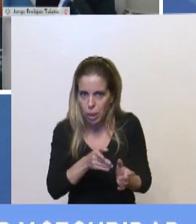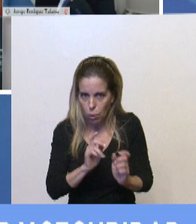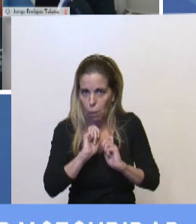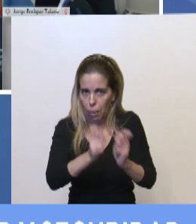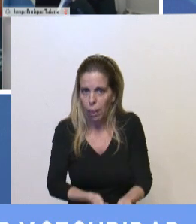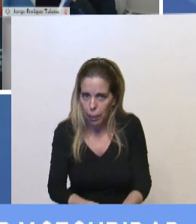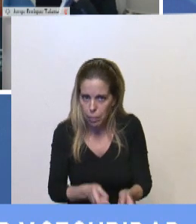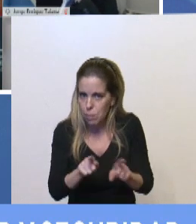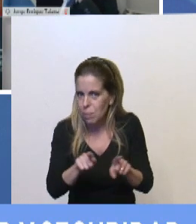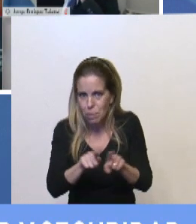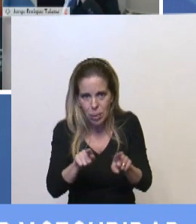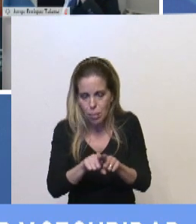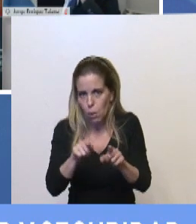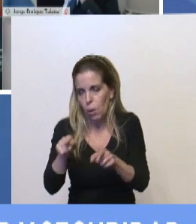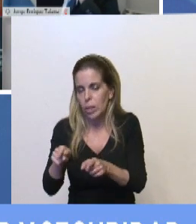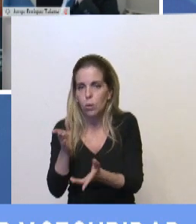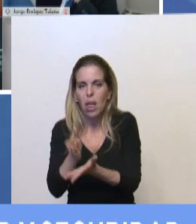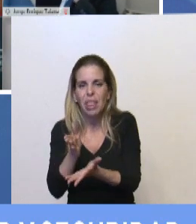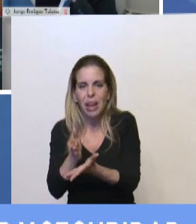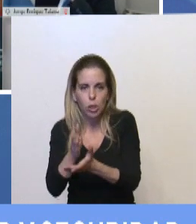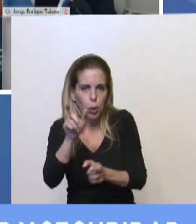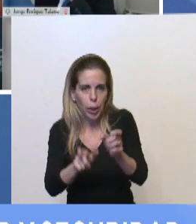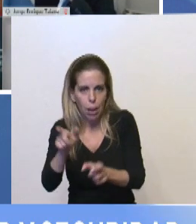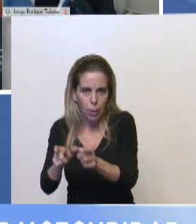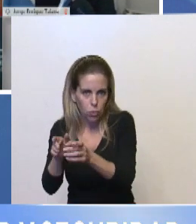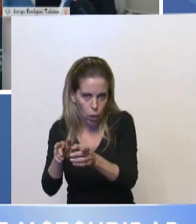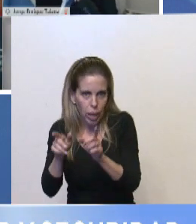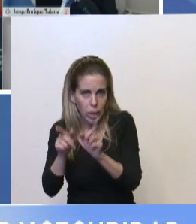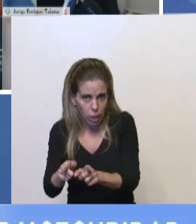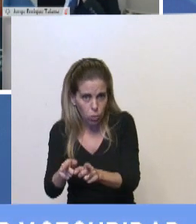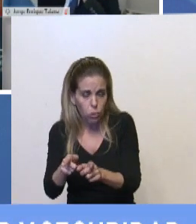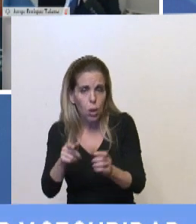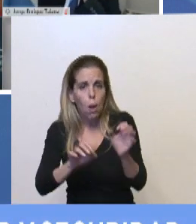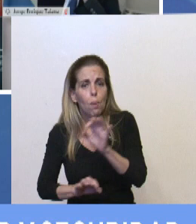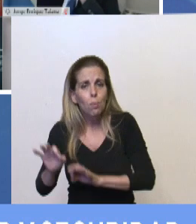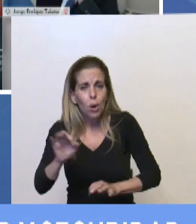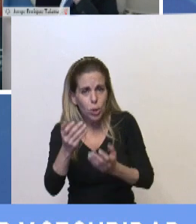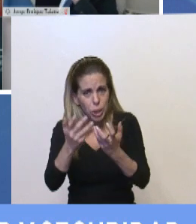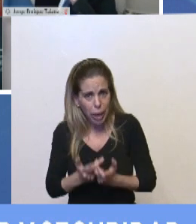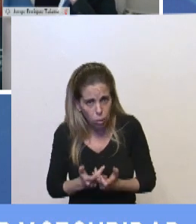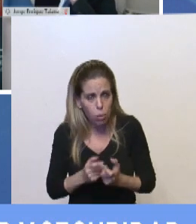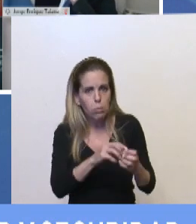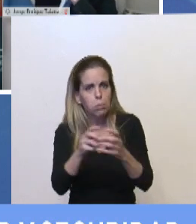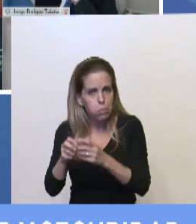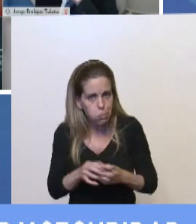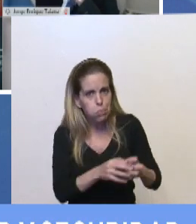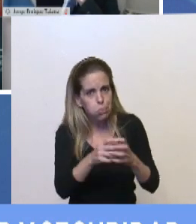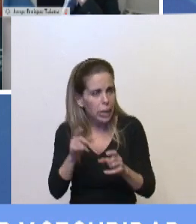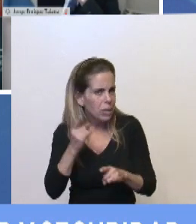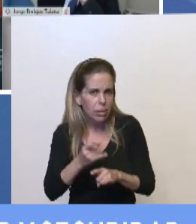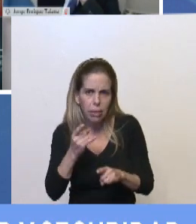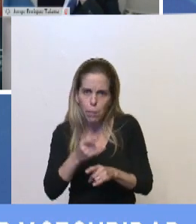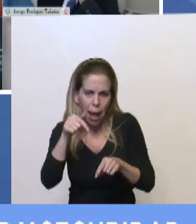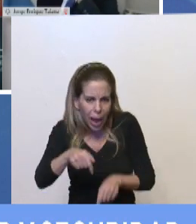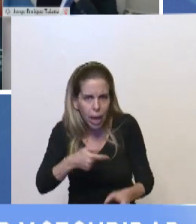también ampliar derechos. Y esos proyectos se trataron y siempre escuchamos a la oposición.